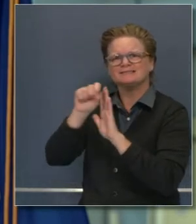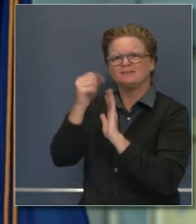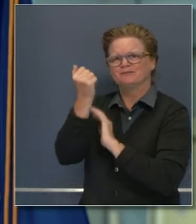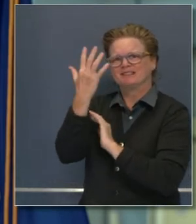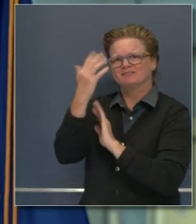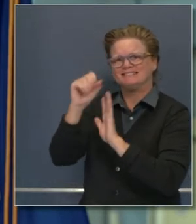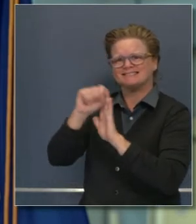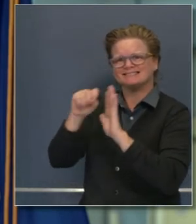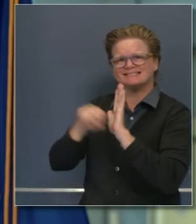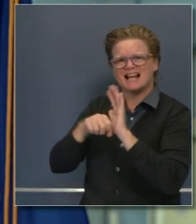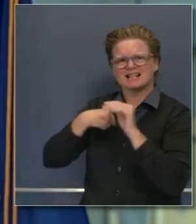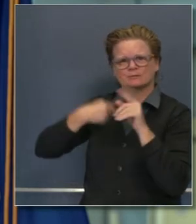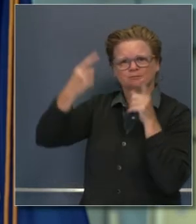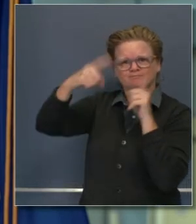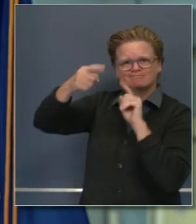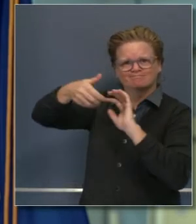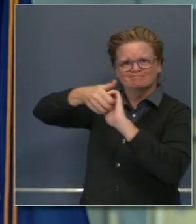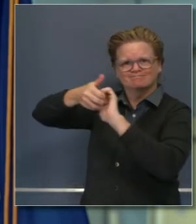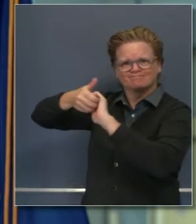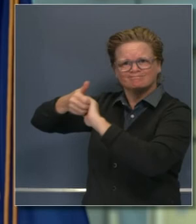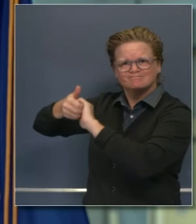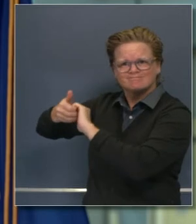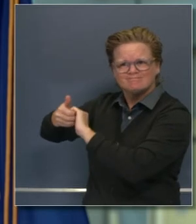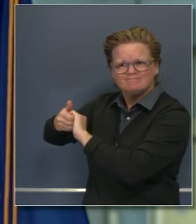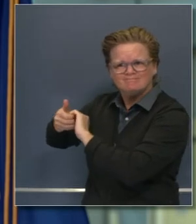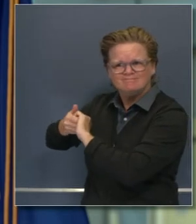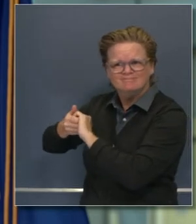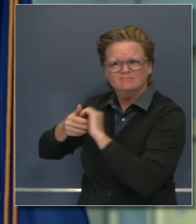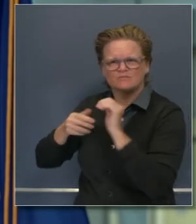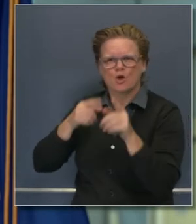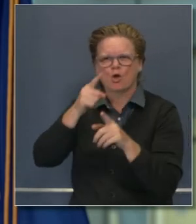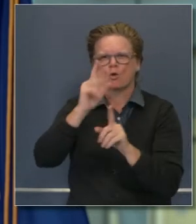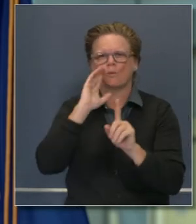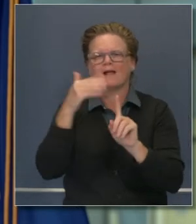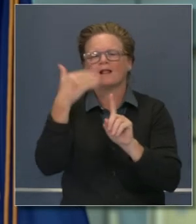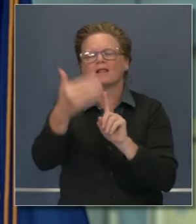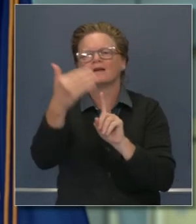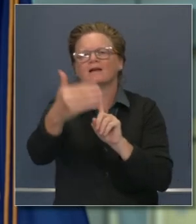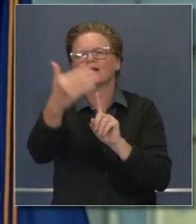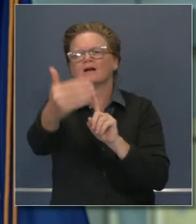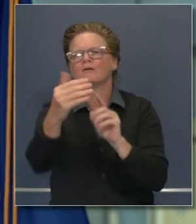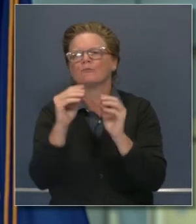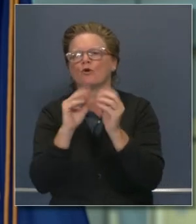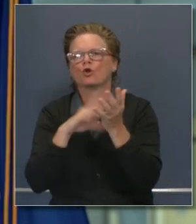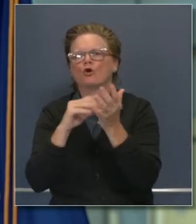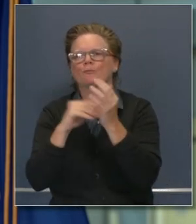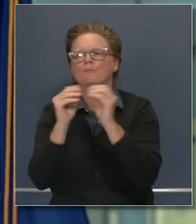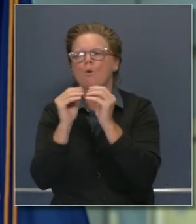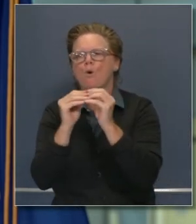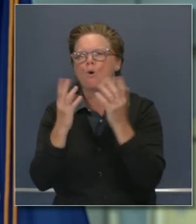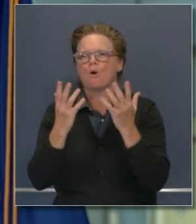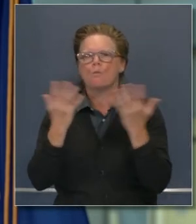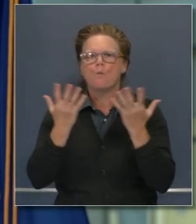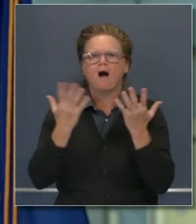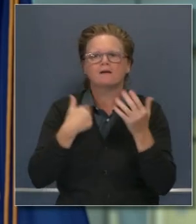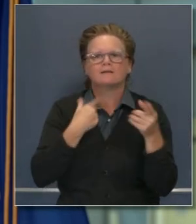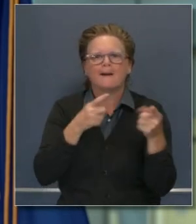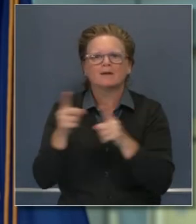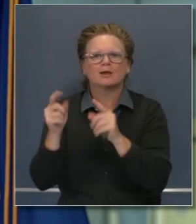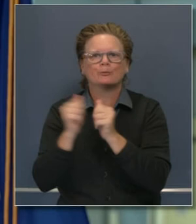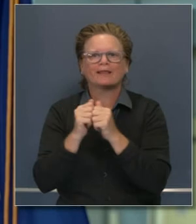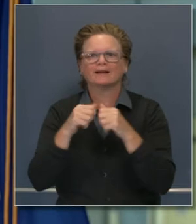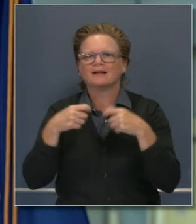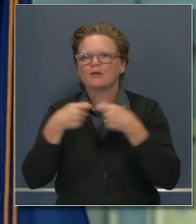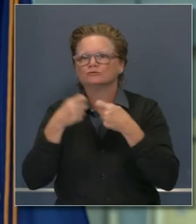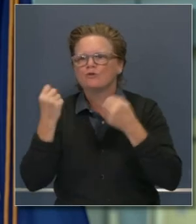estos esfuerzos sobre el uso de vehículos eléctricos en las próximas semanas y meses. Y ciertamente que descubrirán